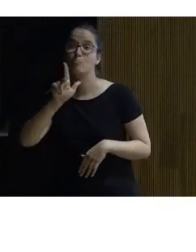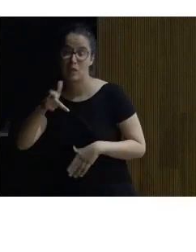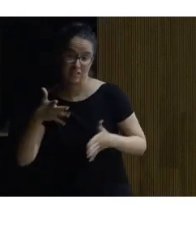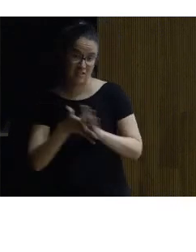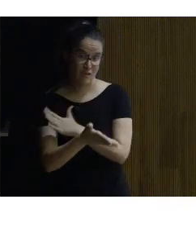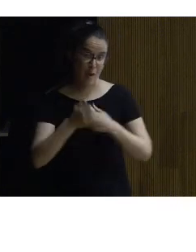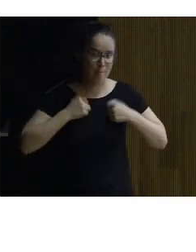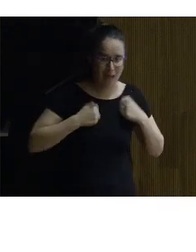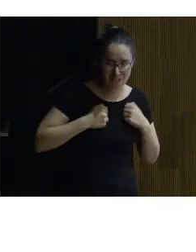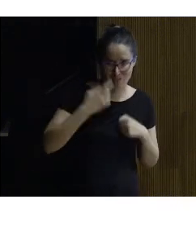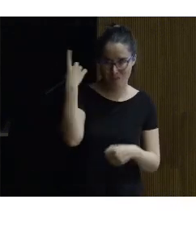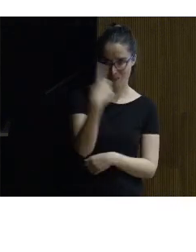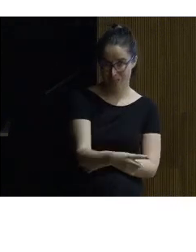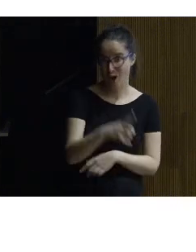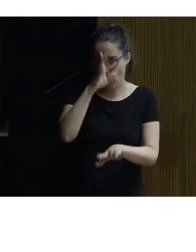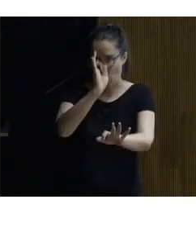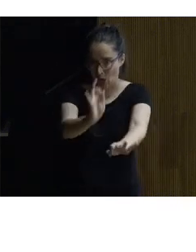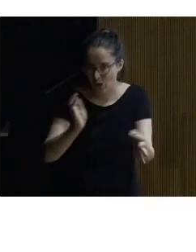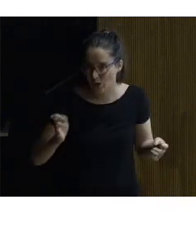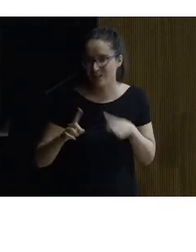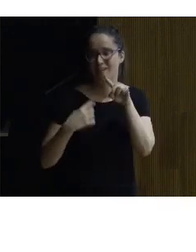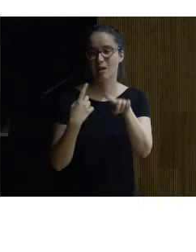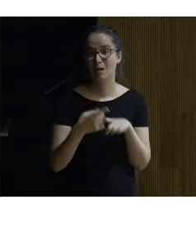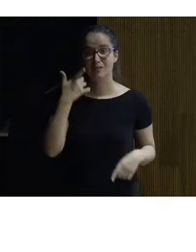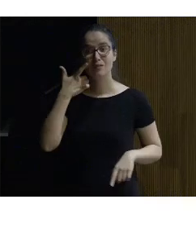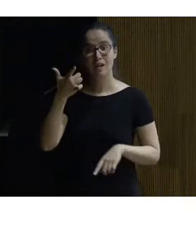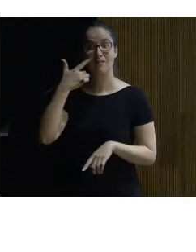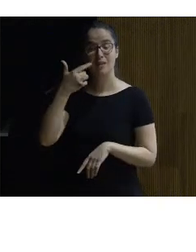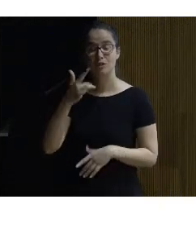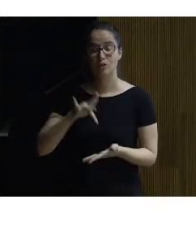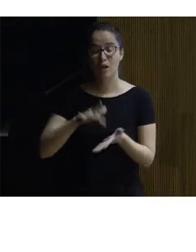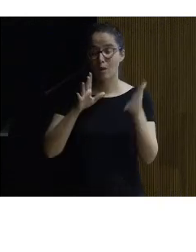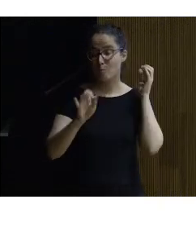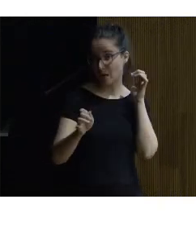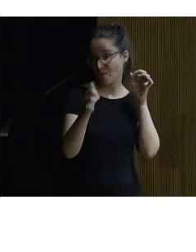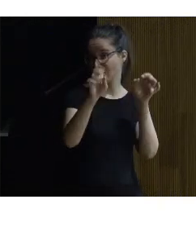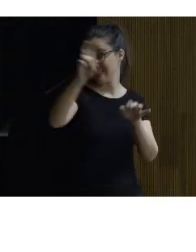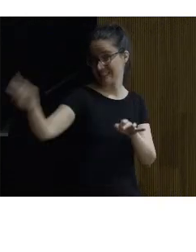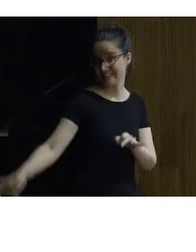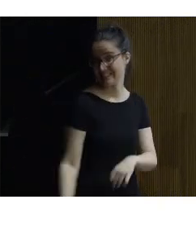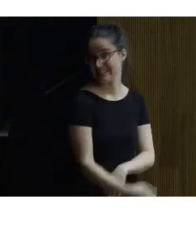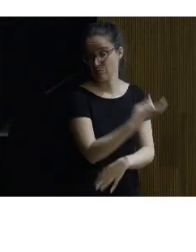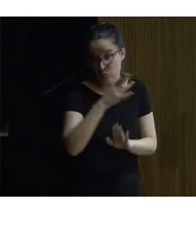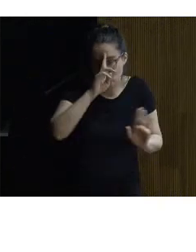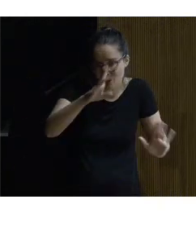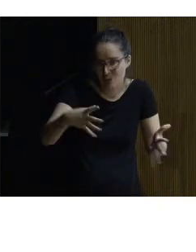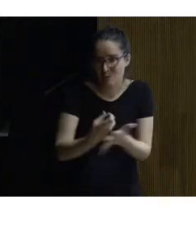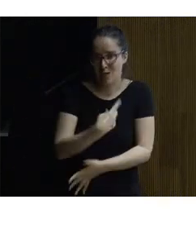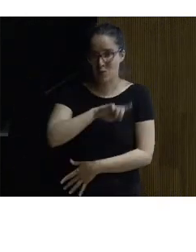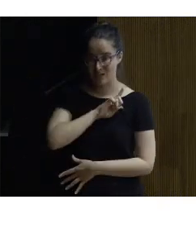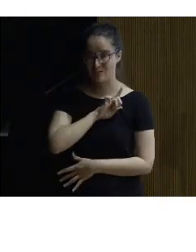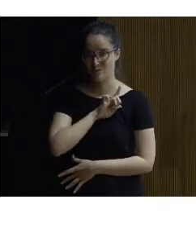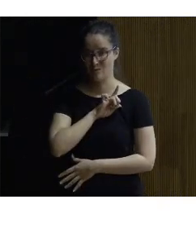es lógico y esto además fíjense que hubo emperadores y emperadores con todos los respetos para el nuestro